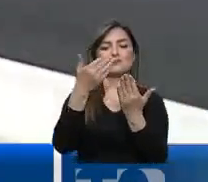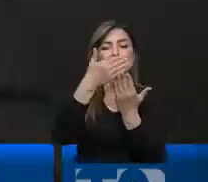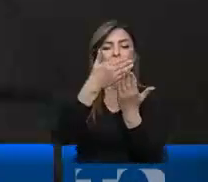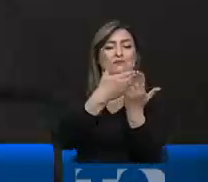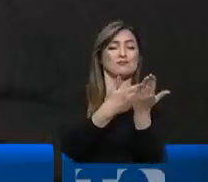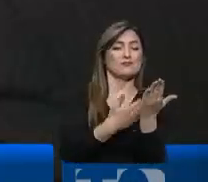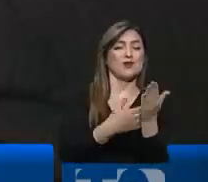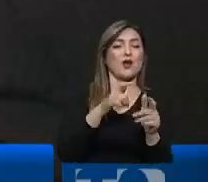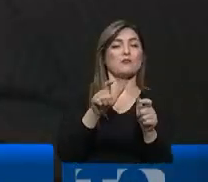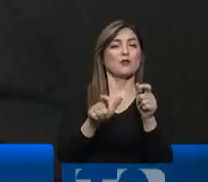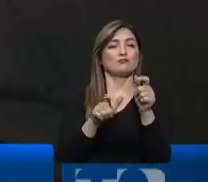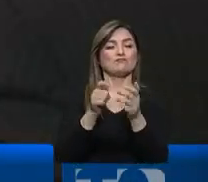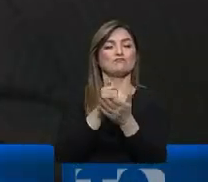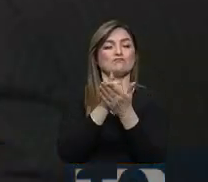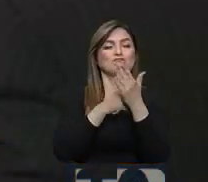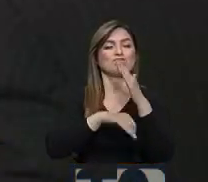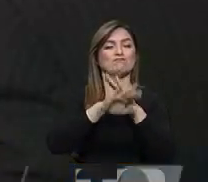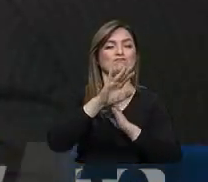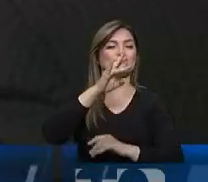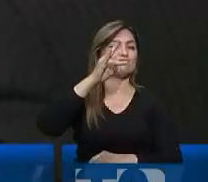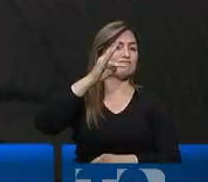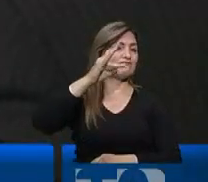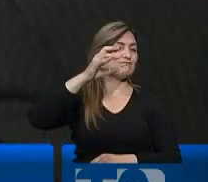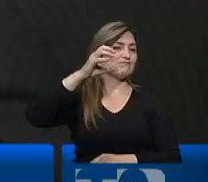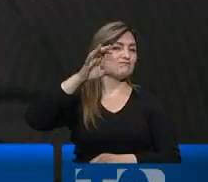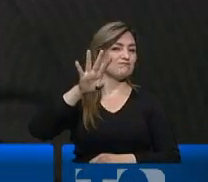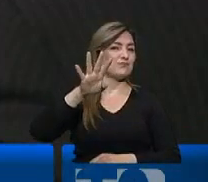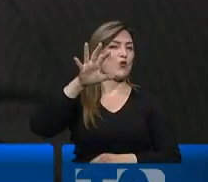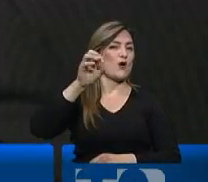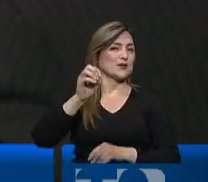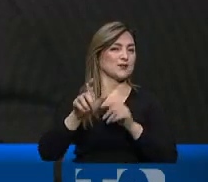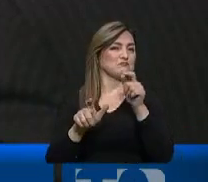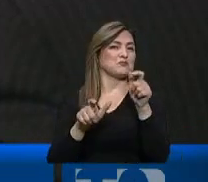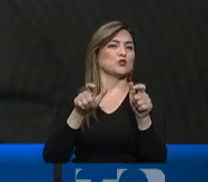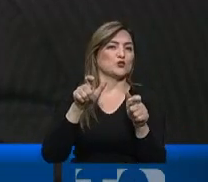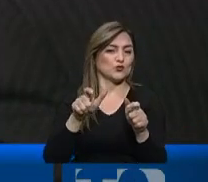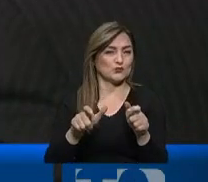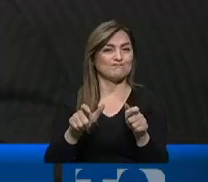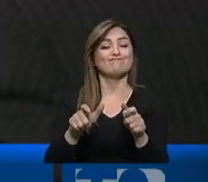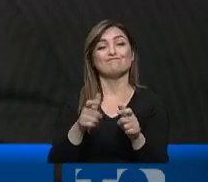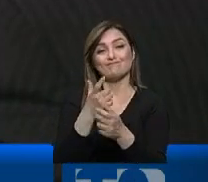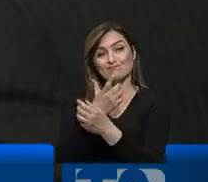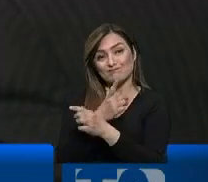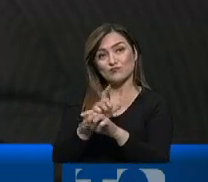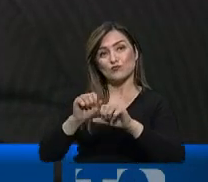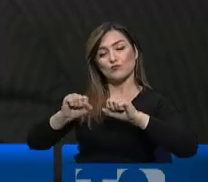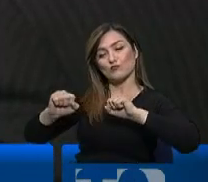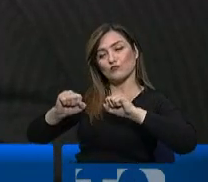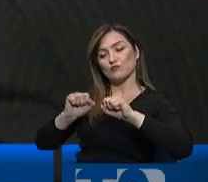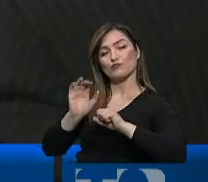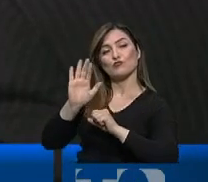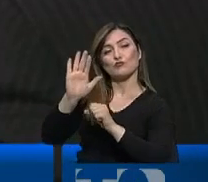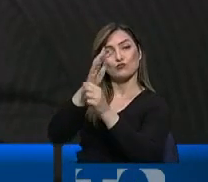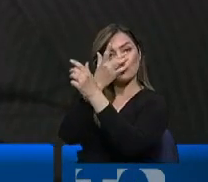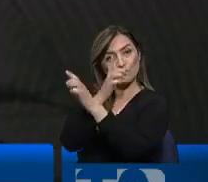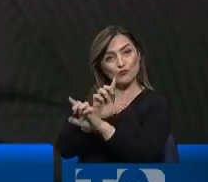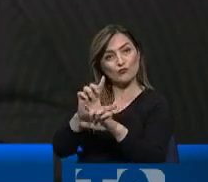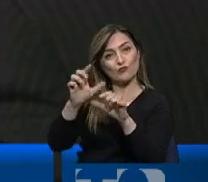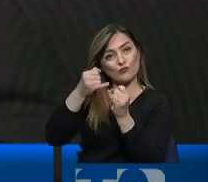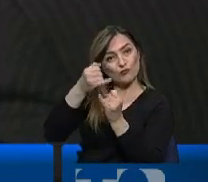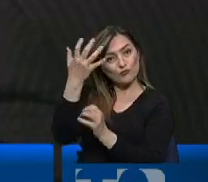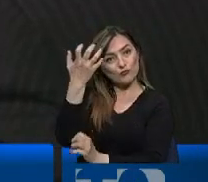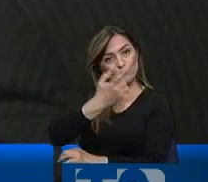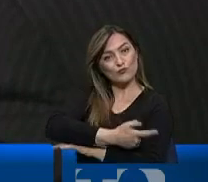beneficiarios. Ya tenemos más de 740 personas a los que se les ha tramitado su libertad en los